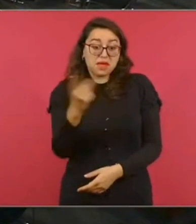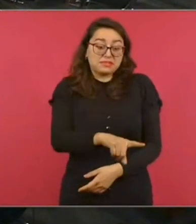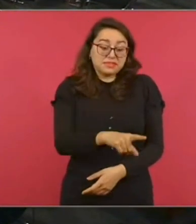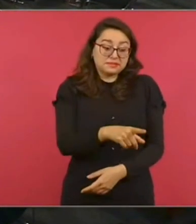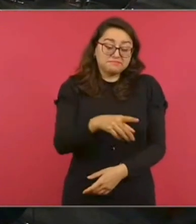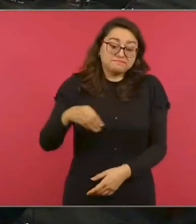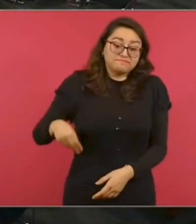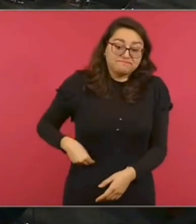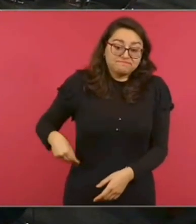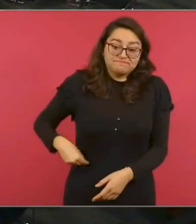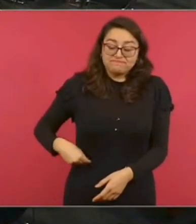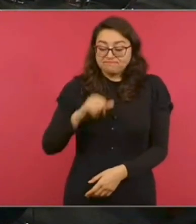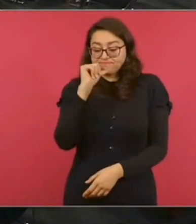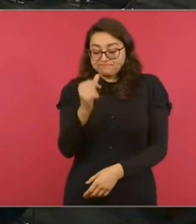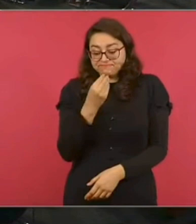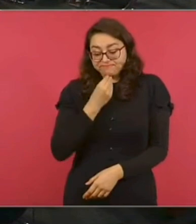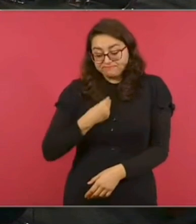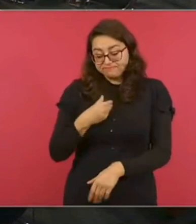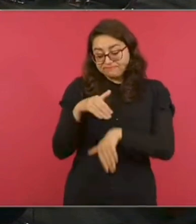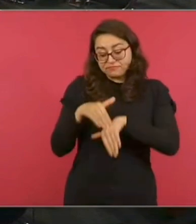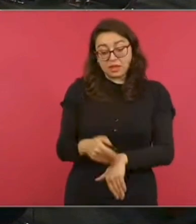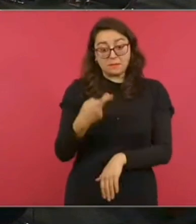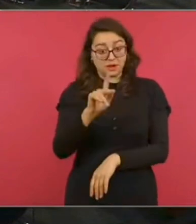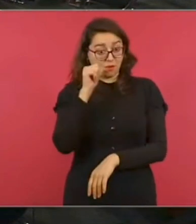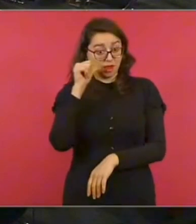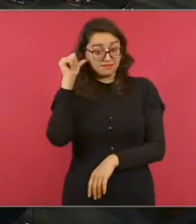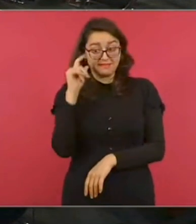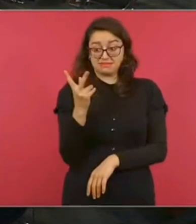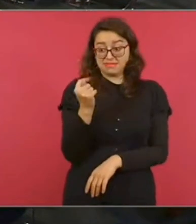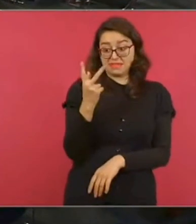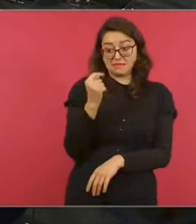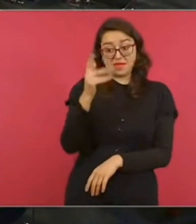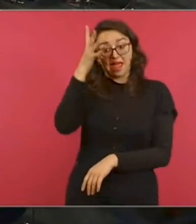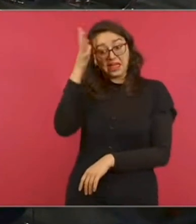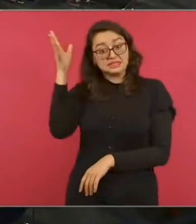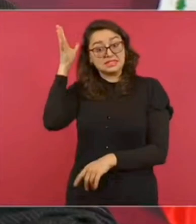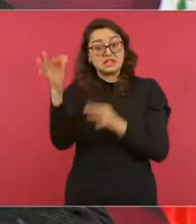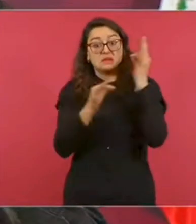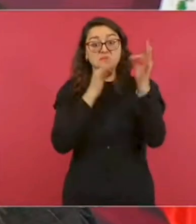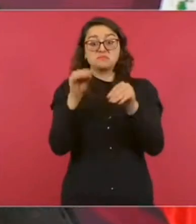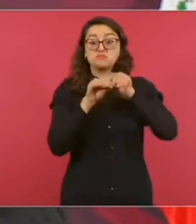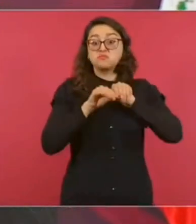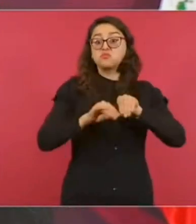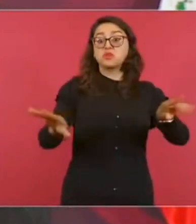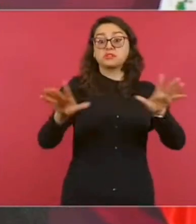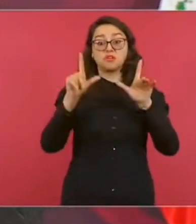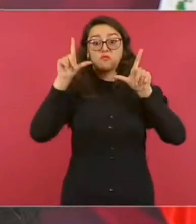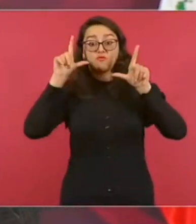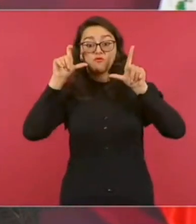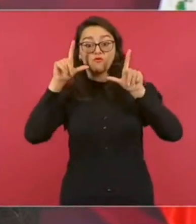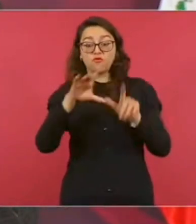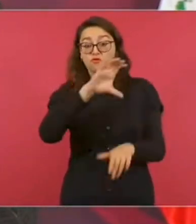El periodista de Azteca da a conocer unas fotografías.